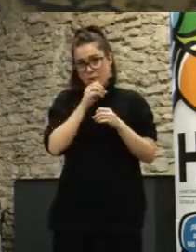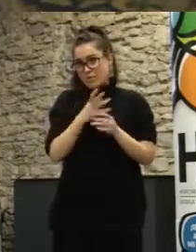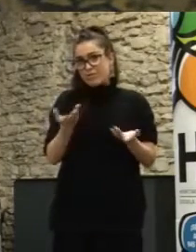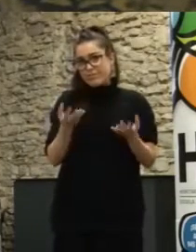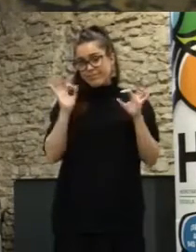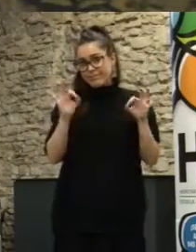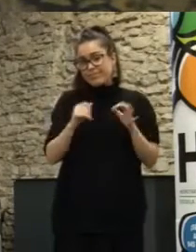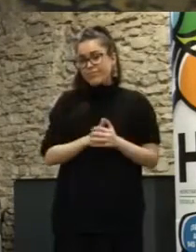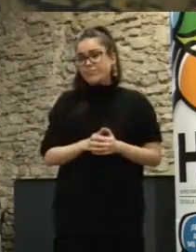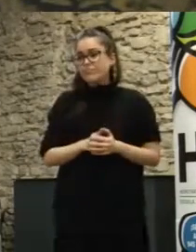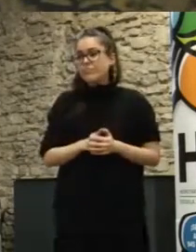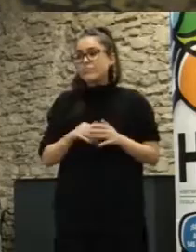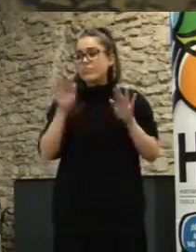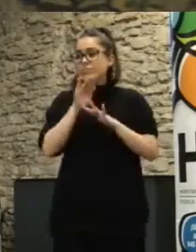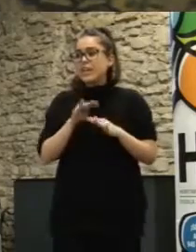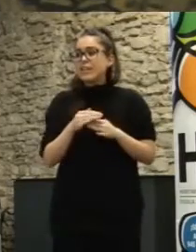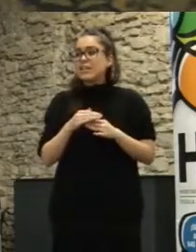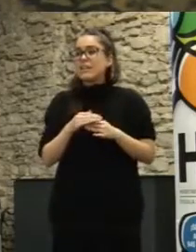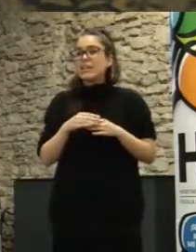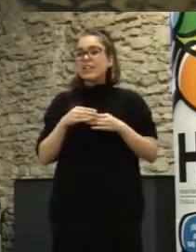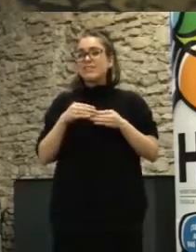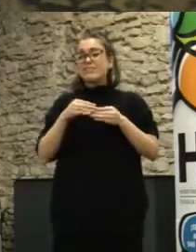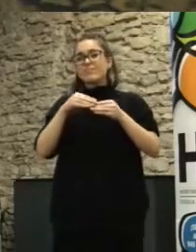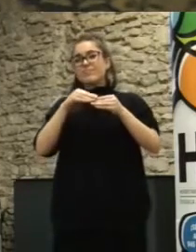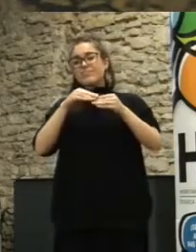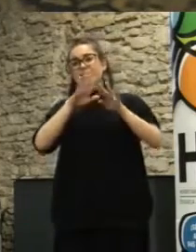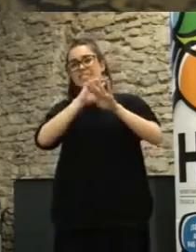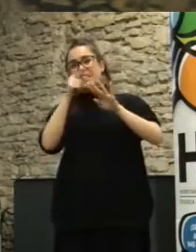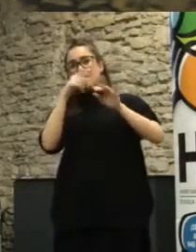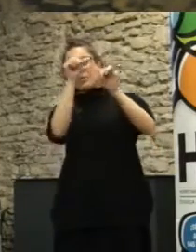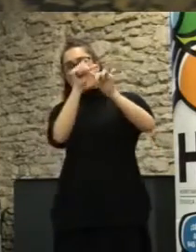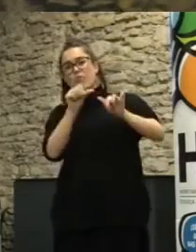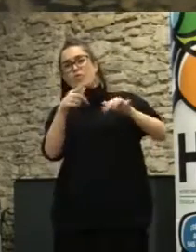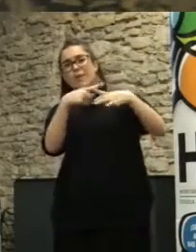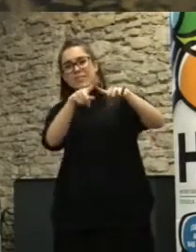nivel estético del Media Lab por ejemplo depende del ámbito de cultura ¿no?